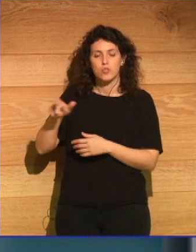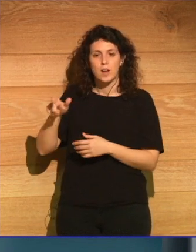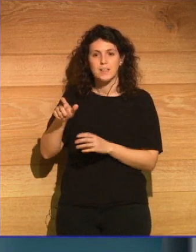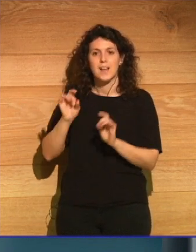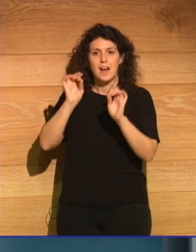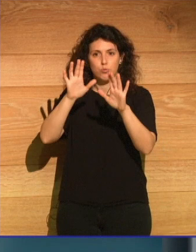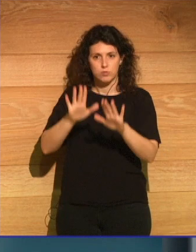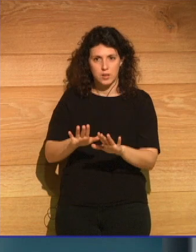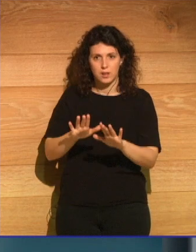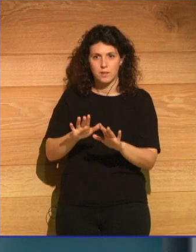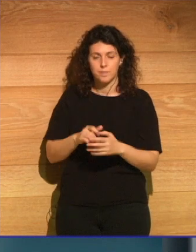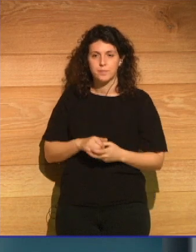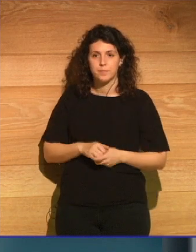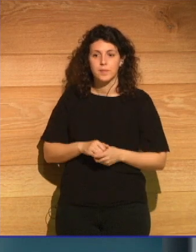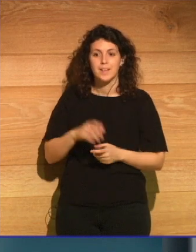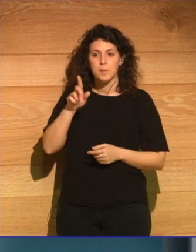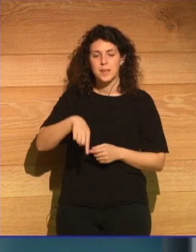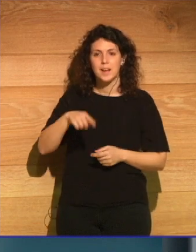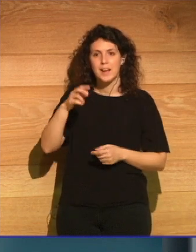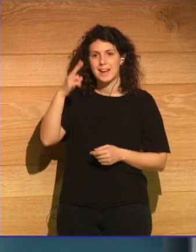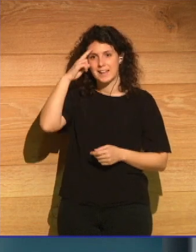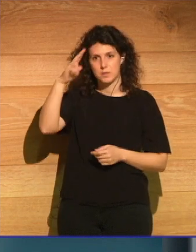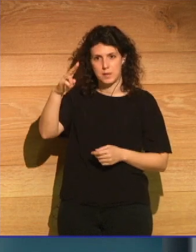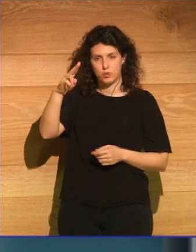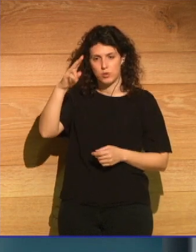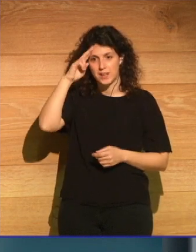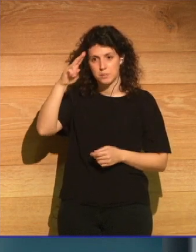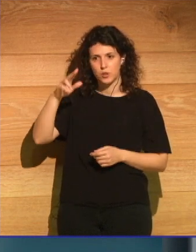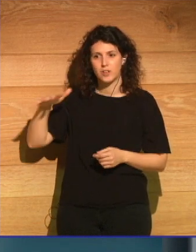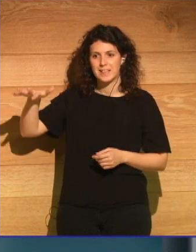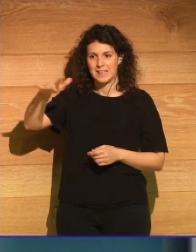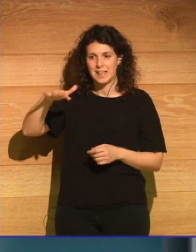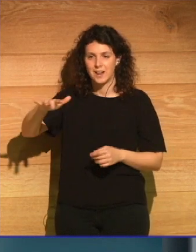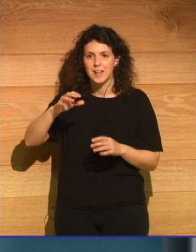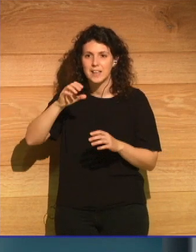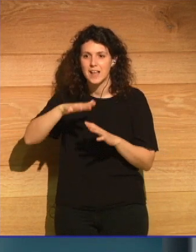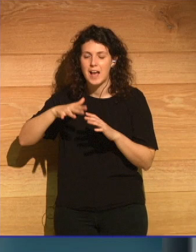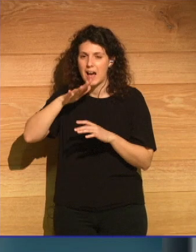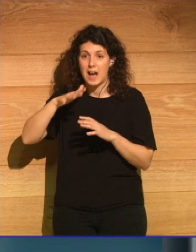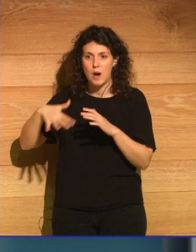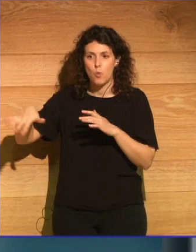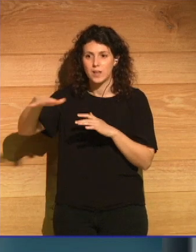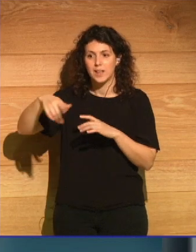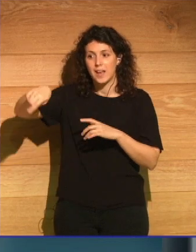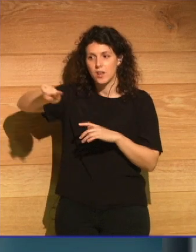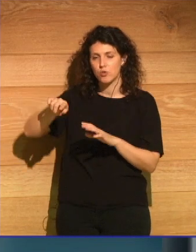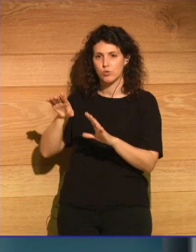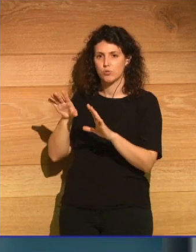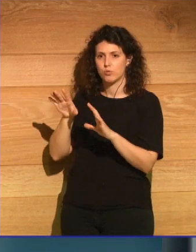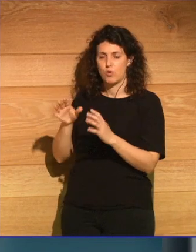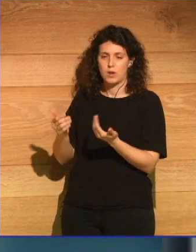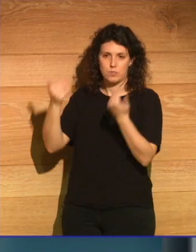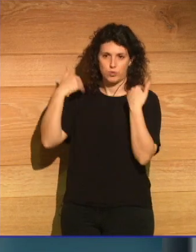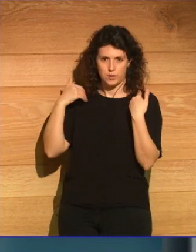quiero prestar mis respetos a las tierras de las aguas, de las cuales ellos son los guardianes.